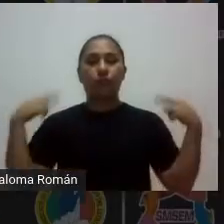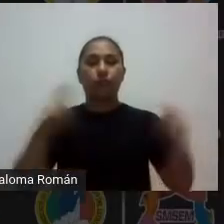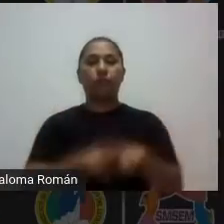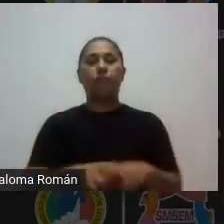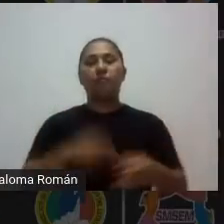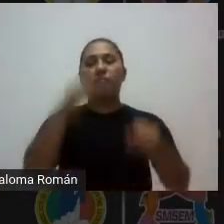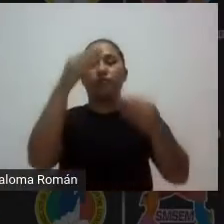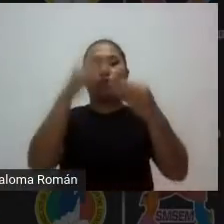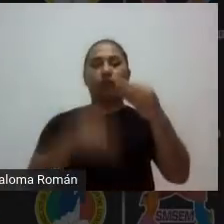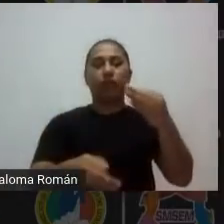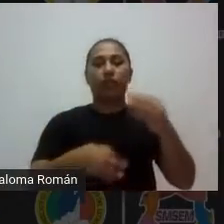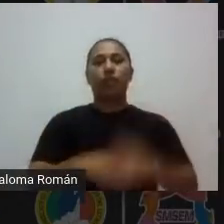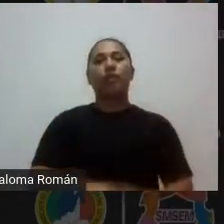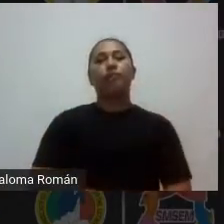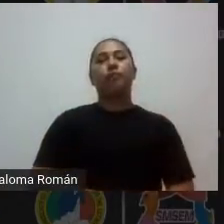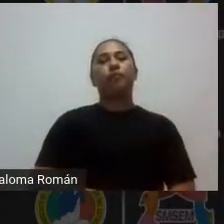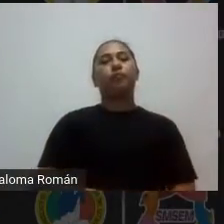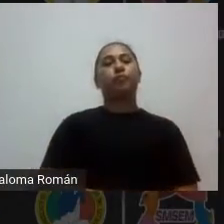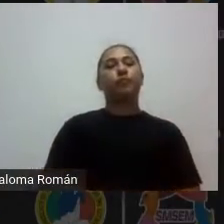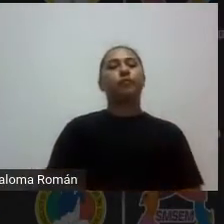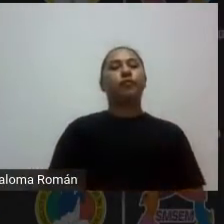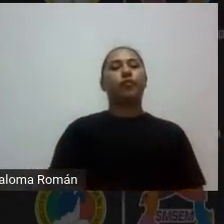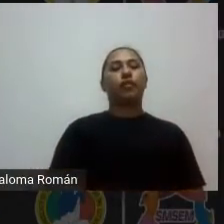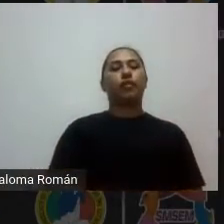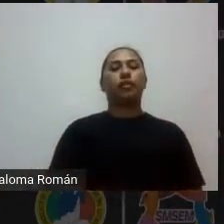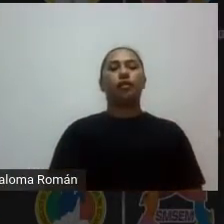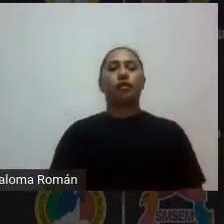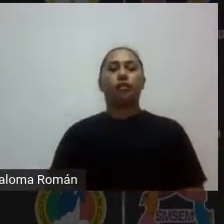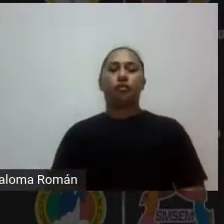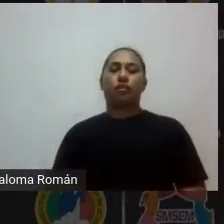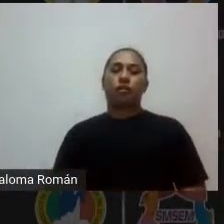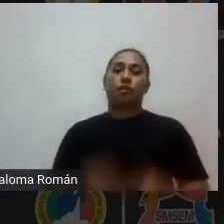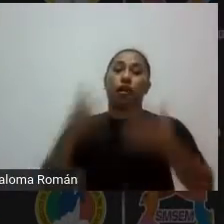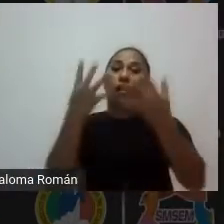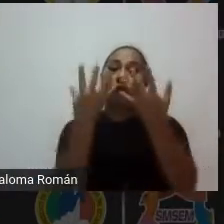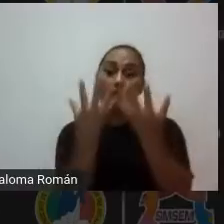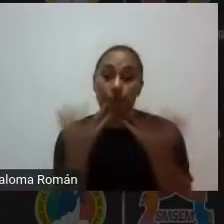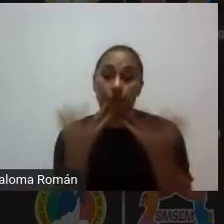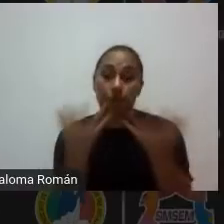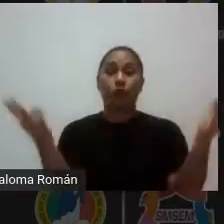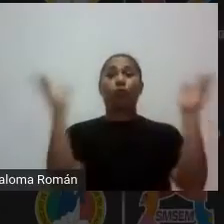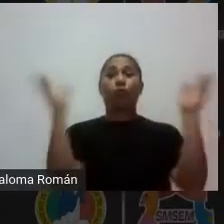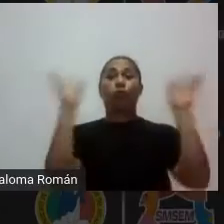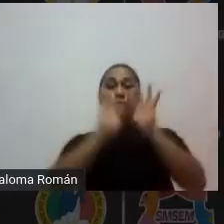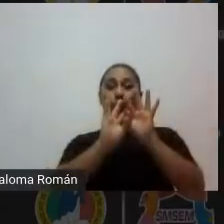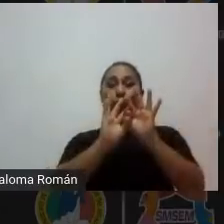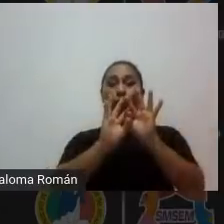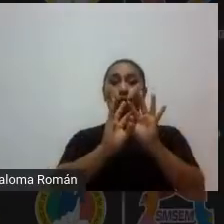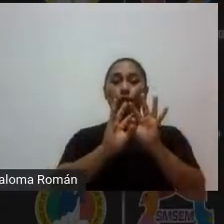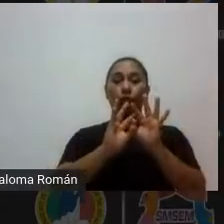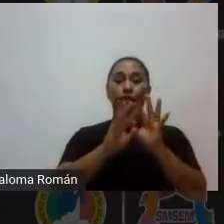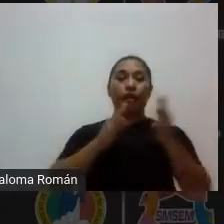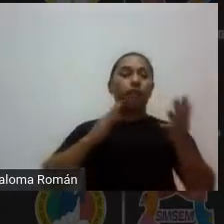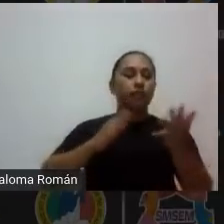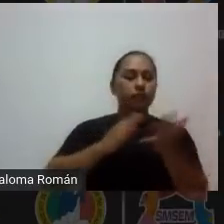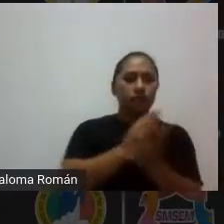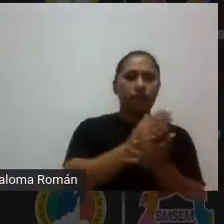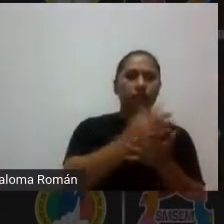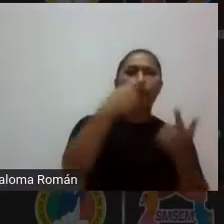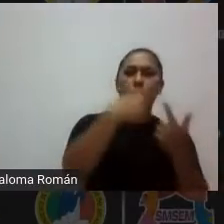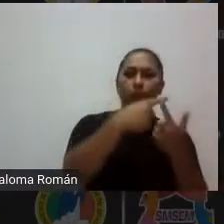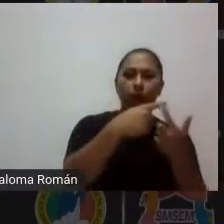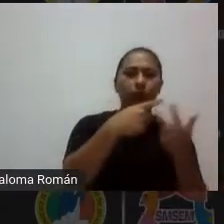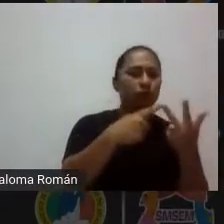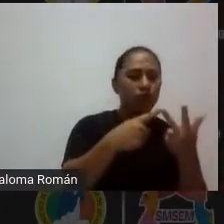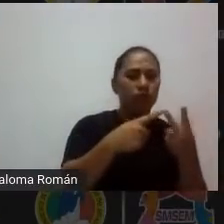último la famosísima ok inserta en toda la situación didáctica la secuencia en qué orden vas a